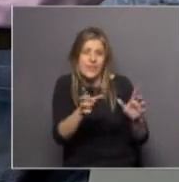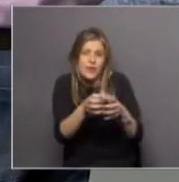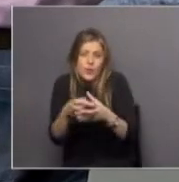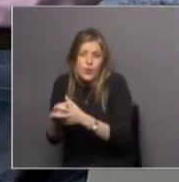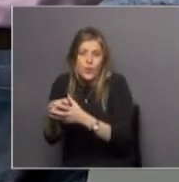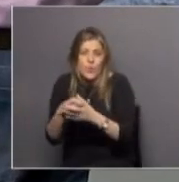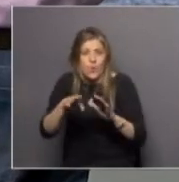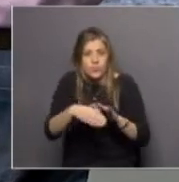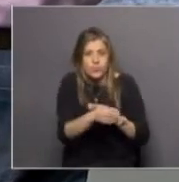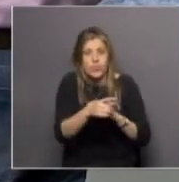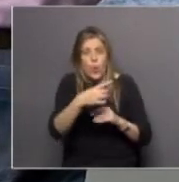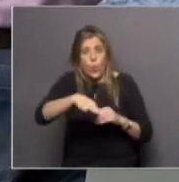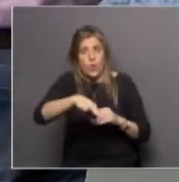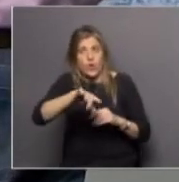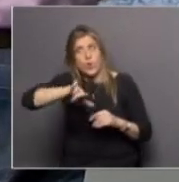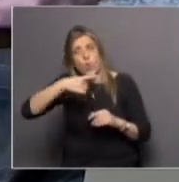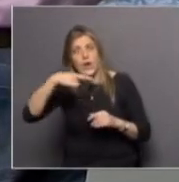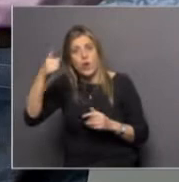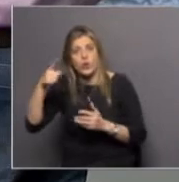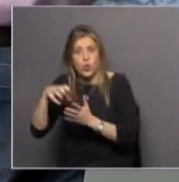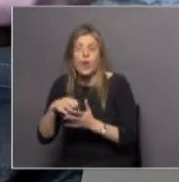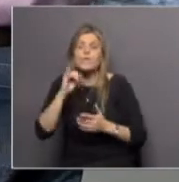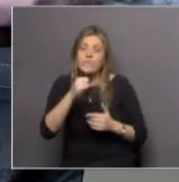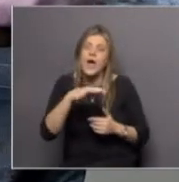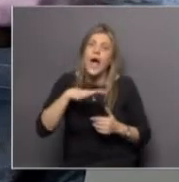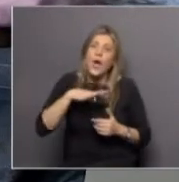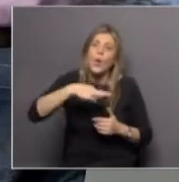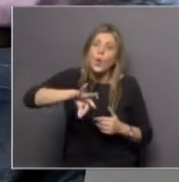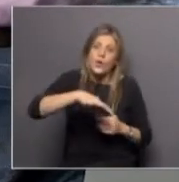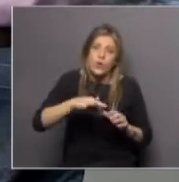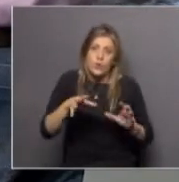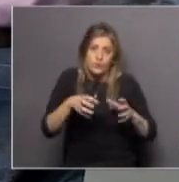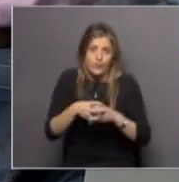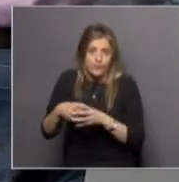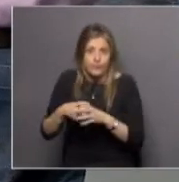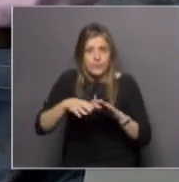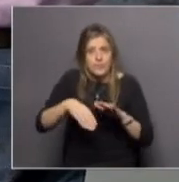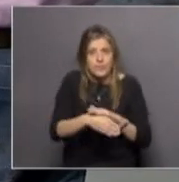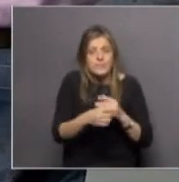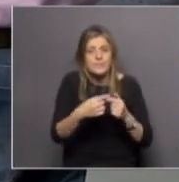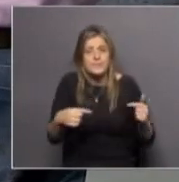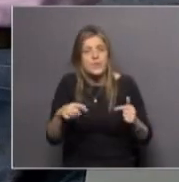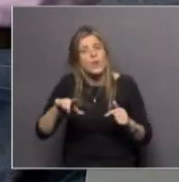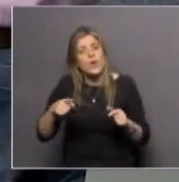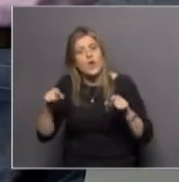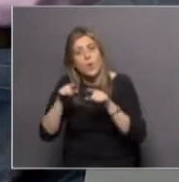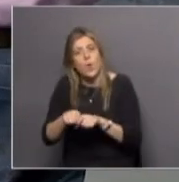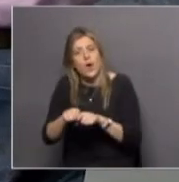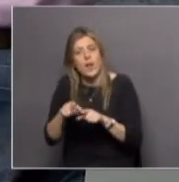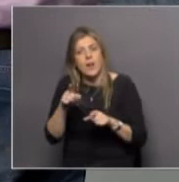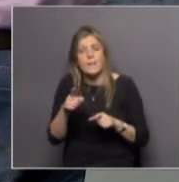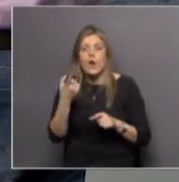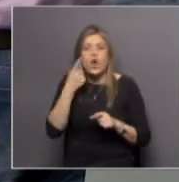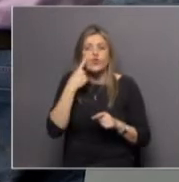Sí, hay especies que no se encuentran en otros lugares, pero además no se conoce